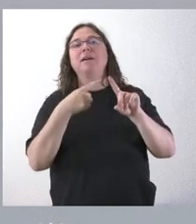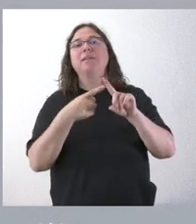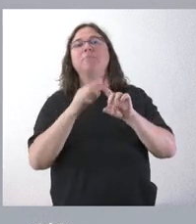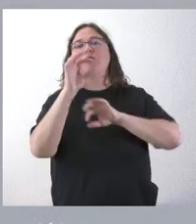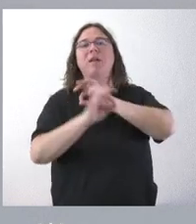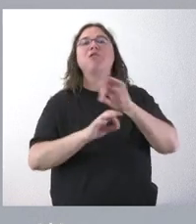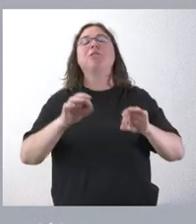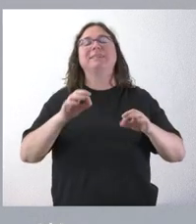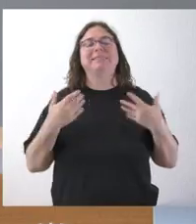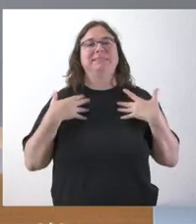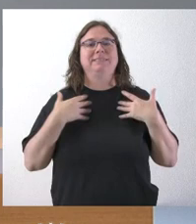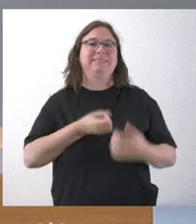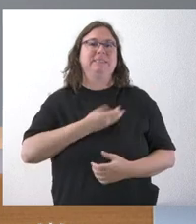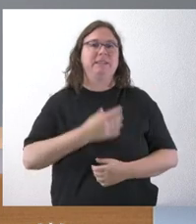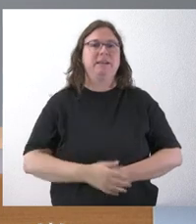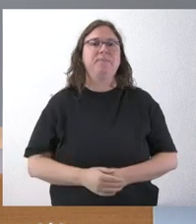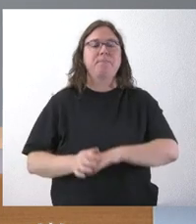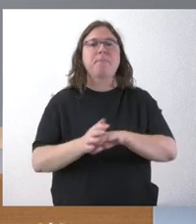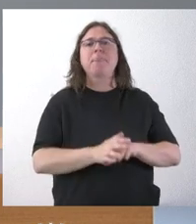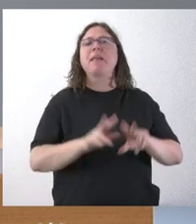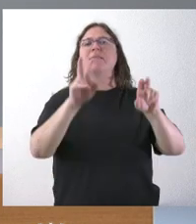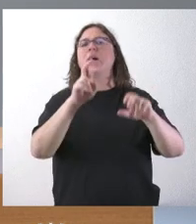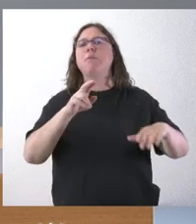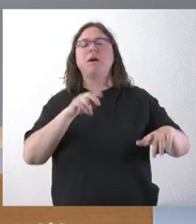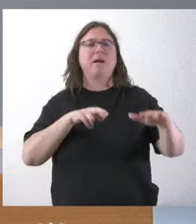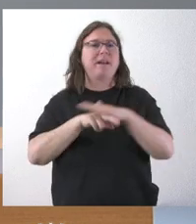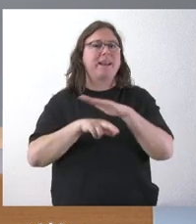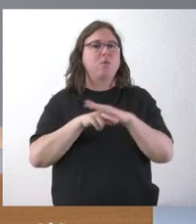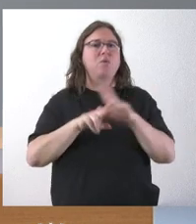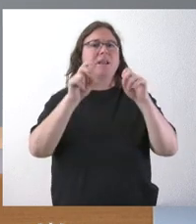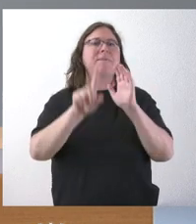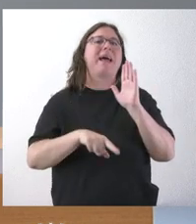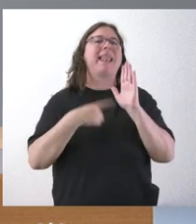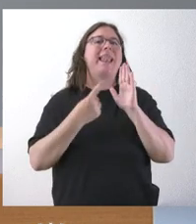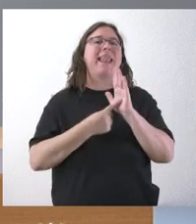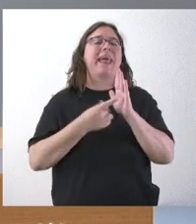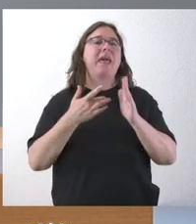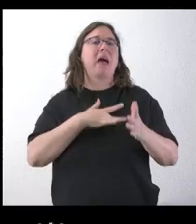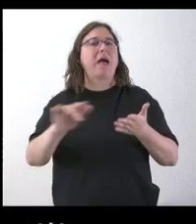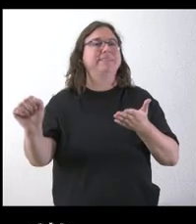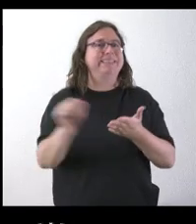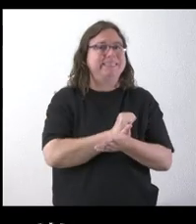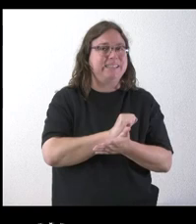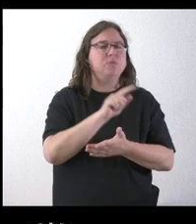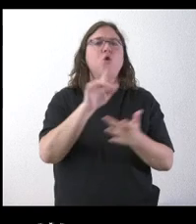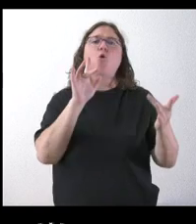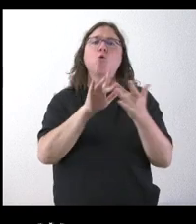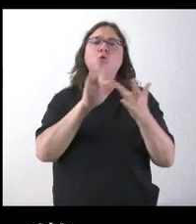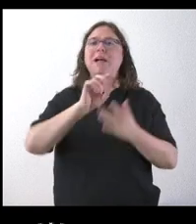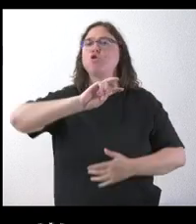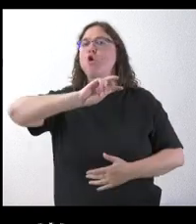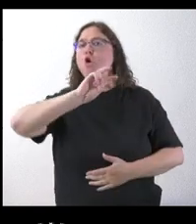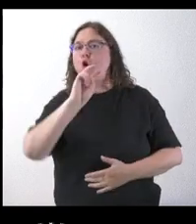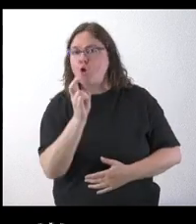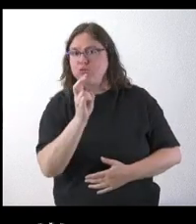mayoritarias. Respecto al recurso sobre la ley de amnistía, me gustaría saber si se han puesto en contacto con otras comunidades que también han